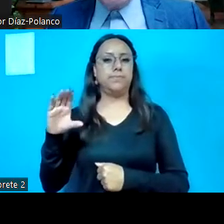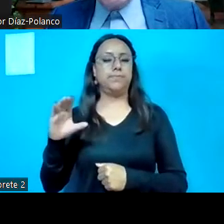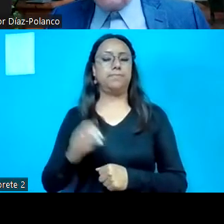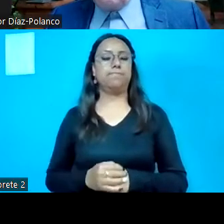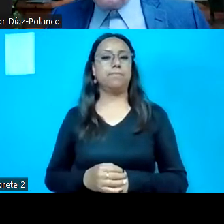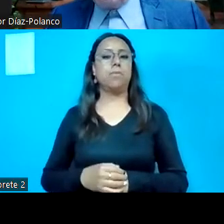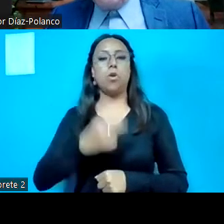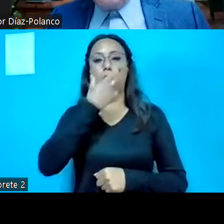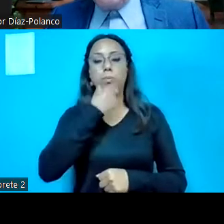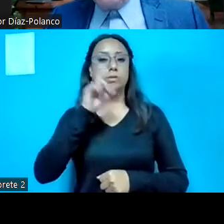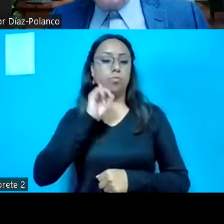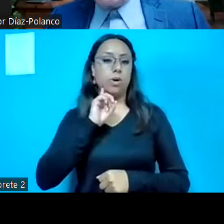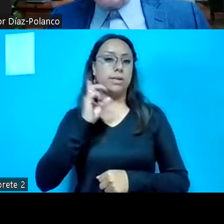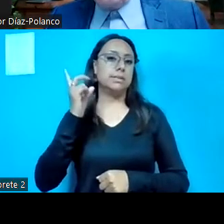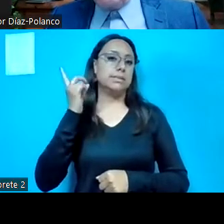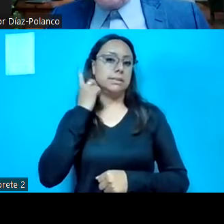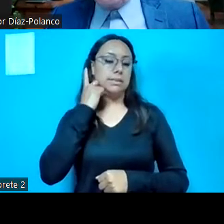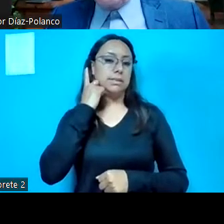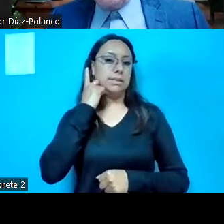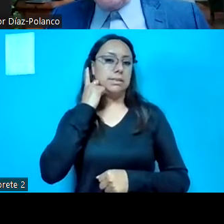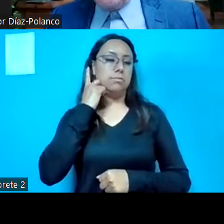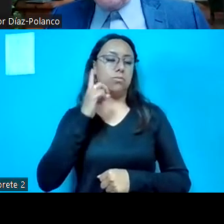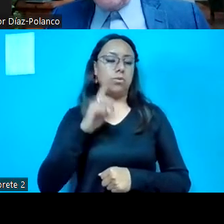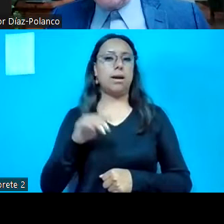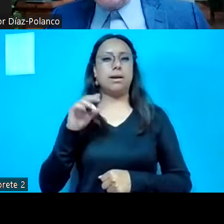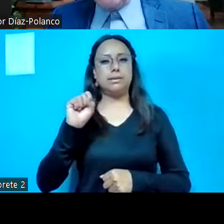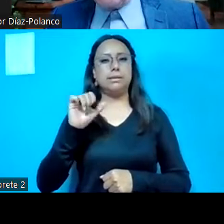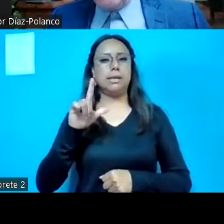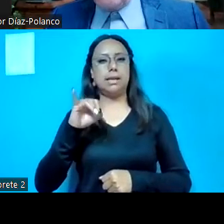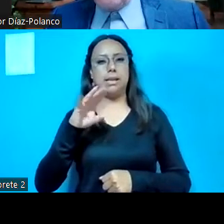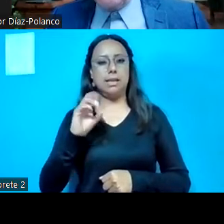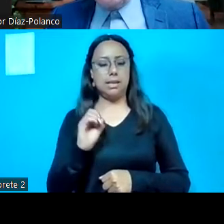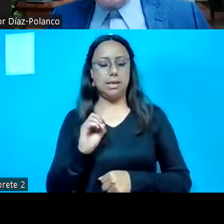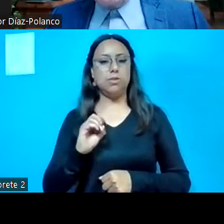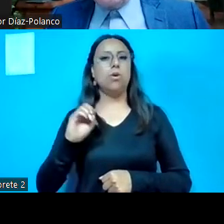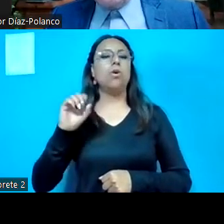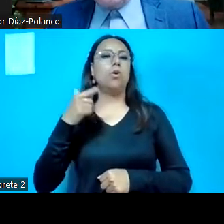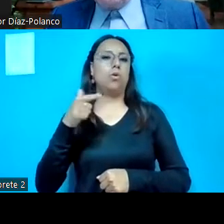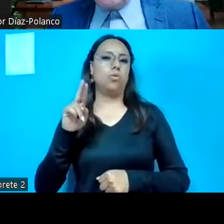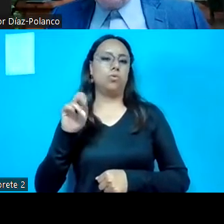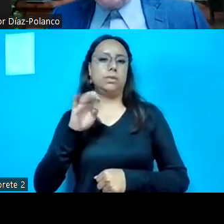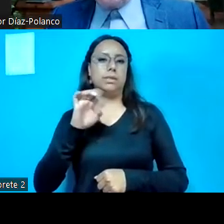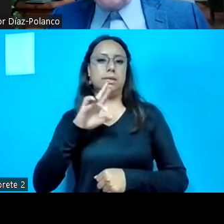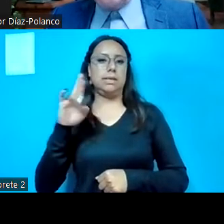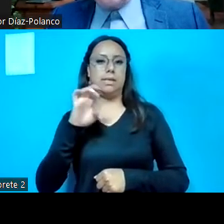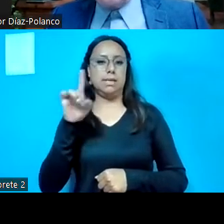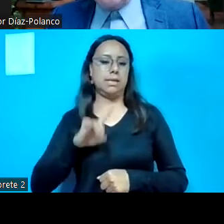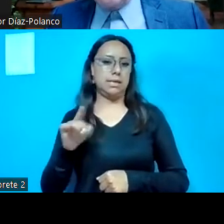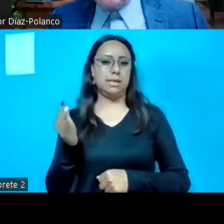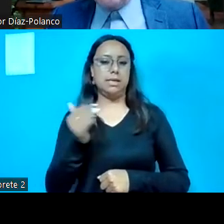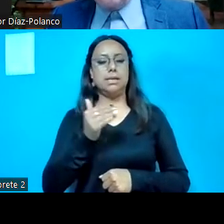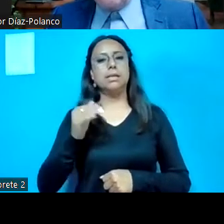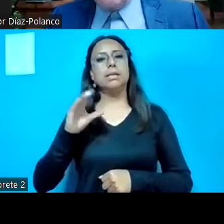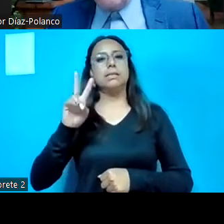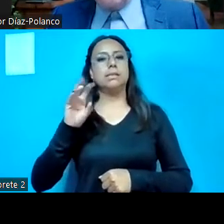diputados, María Gabriela Salido Magos, Luisa Adriana Gutiérrez Sureña, Cristian Damián Van Ruerich de